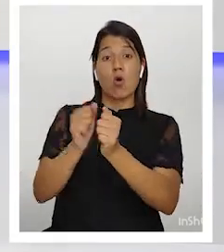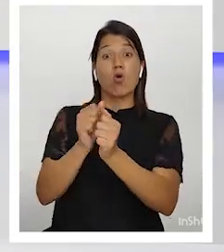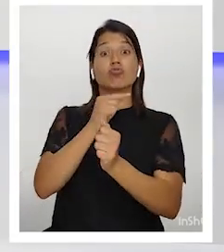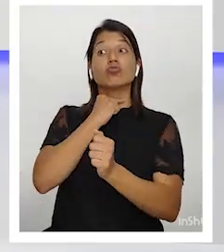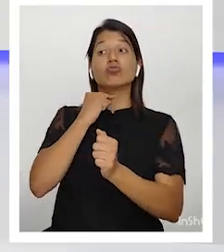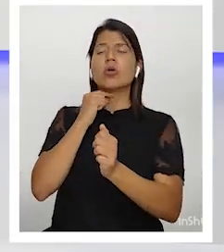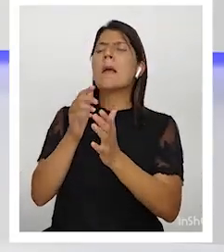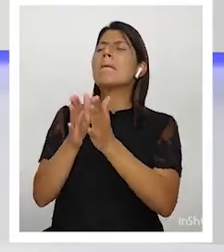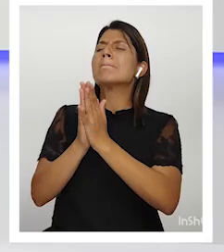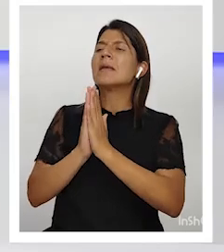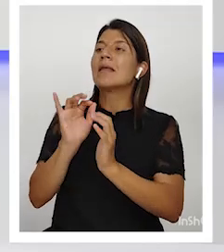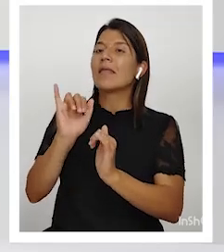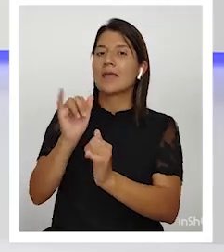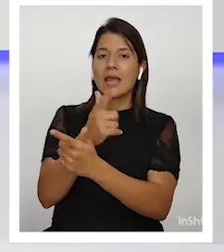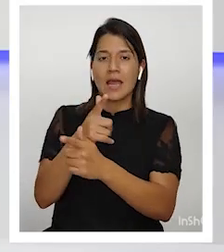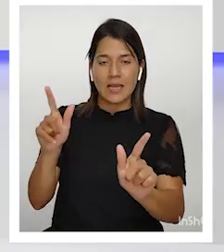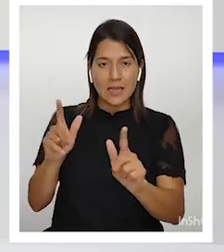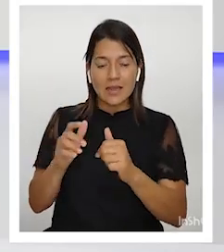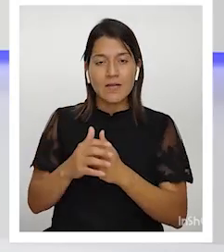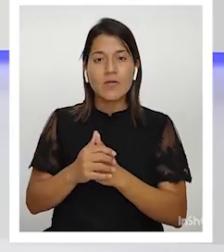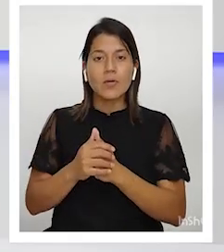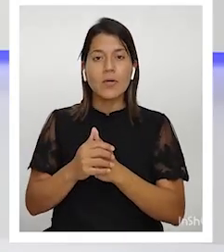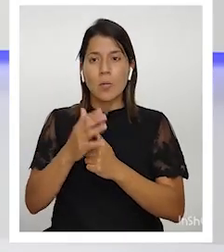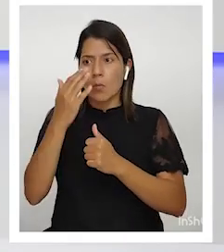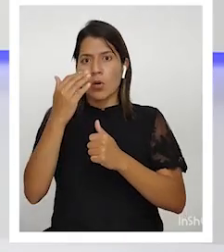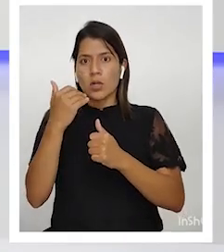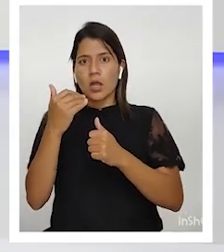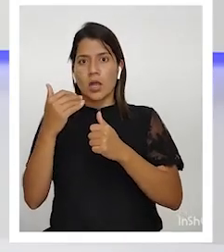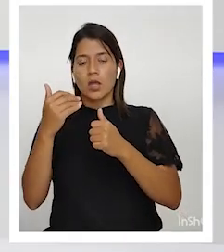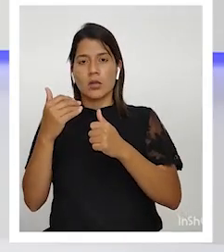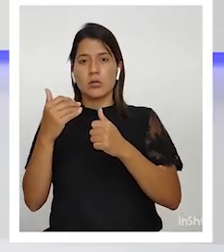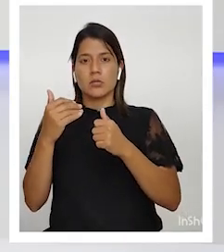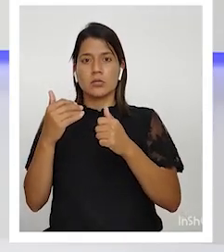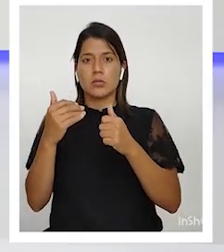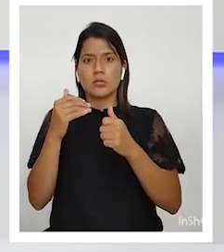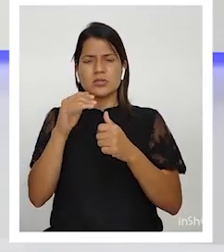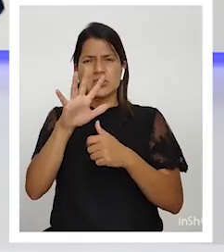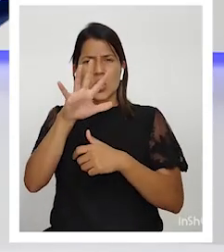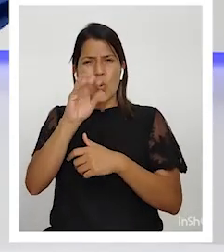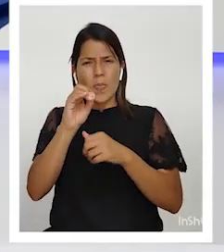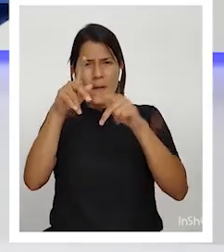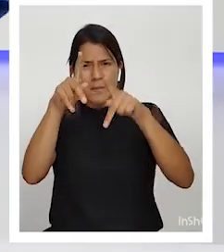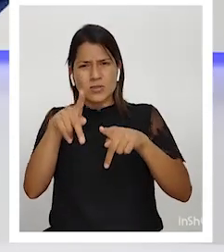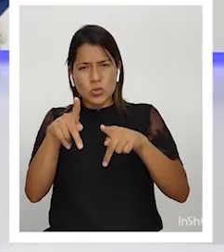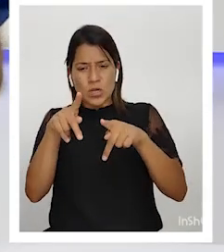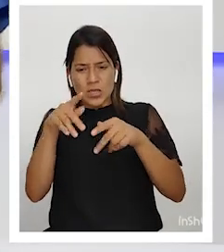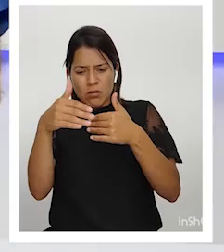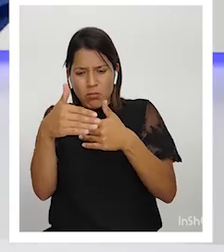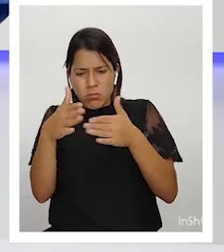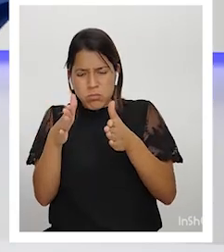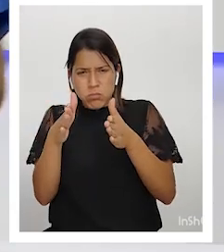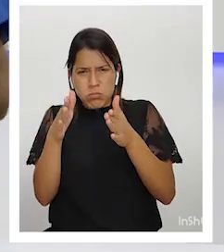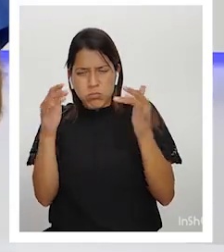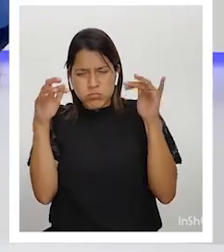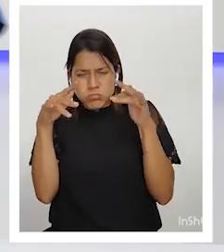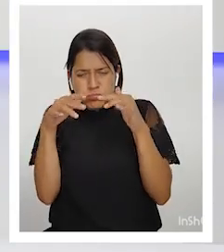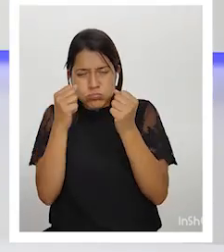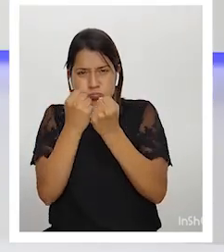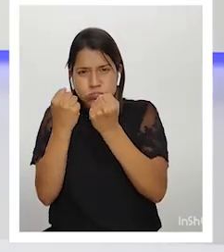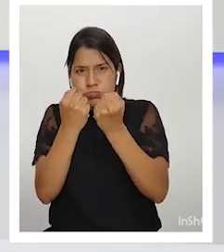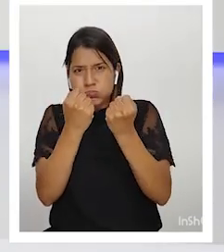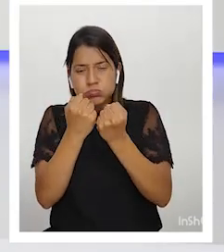Y los tenéis metidos en un 4x4, 50 personas prensadas, lo sueltan.